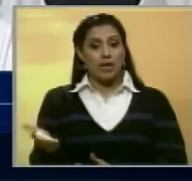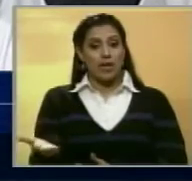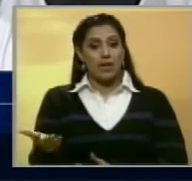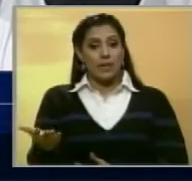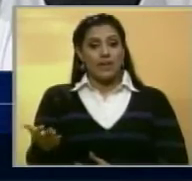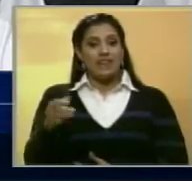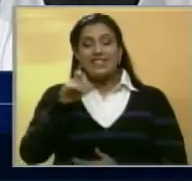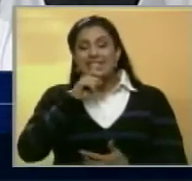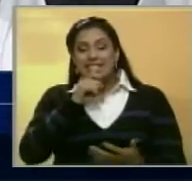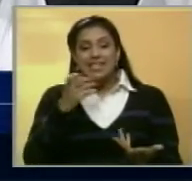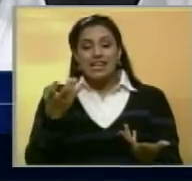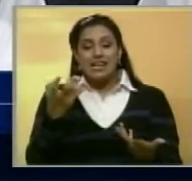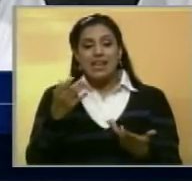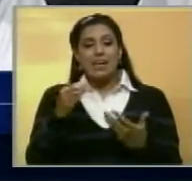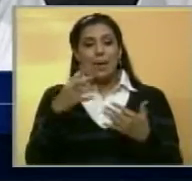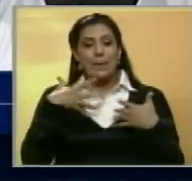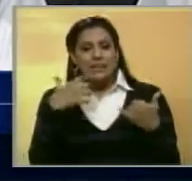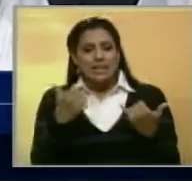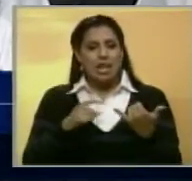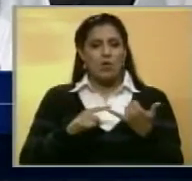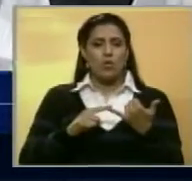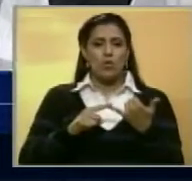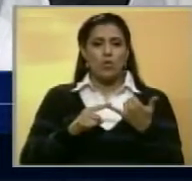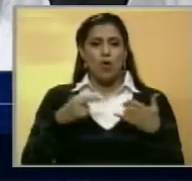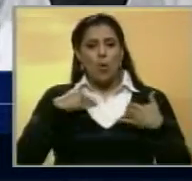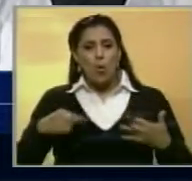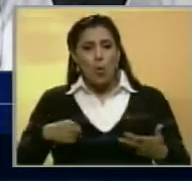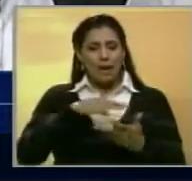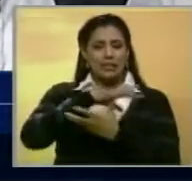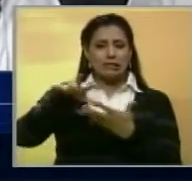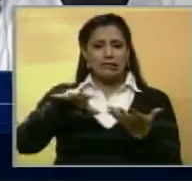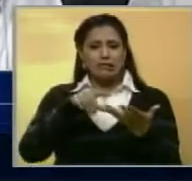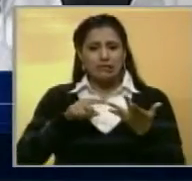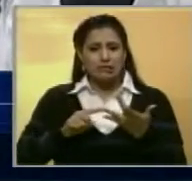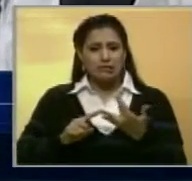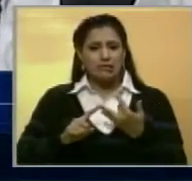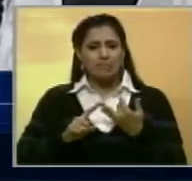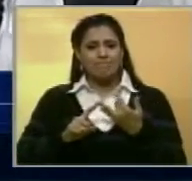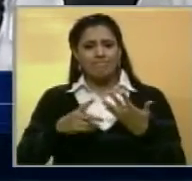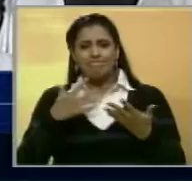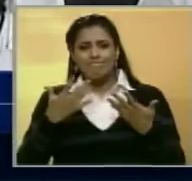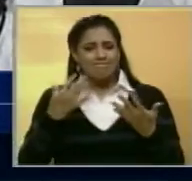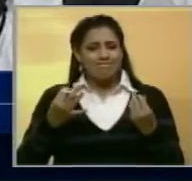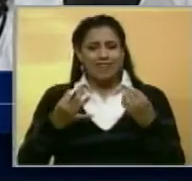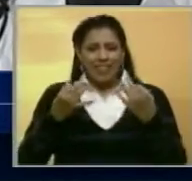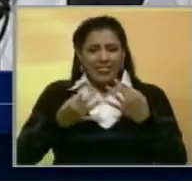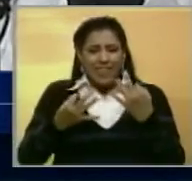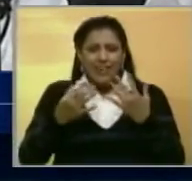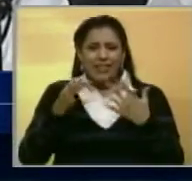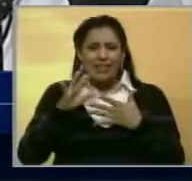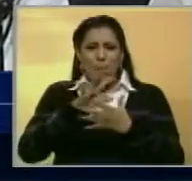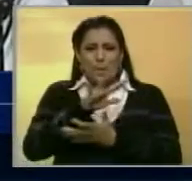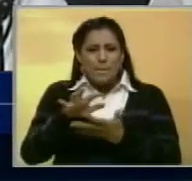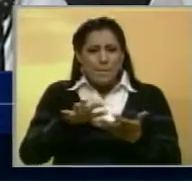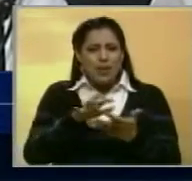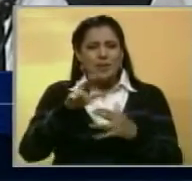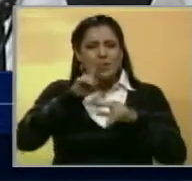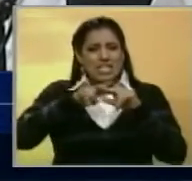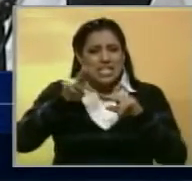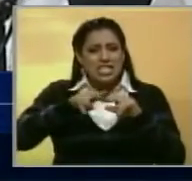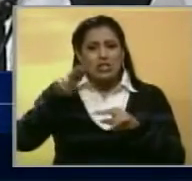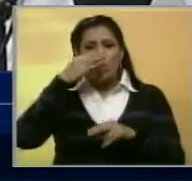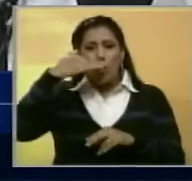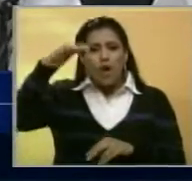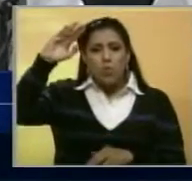que es esta crisis de salud, una crisis humanitaria, una, realmente, con lo que sucede con los niños,